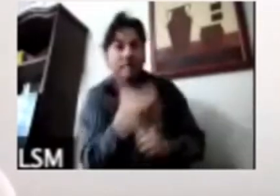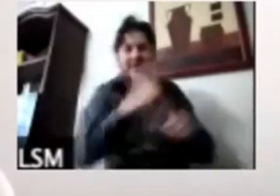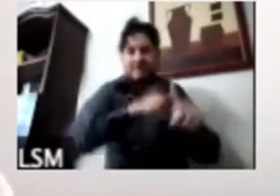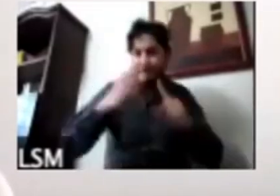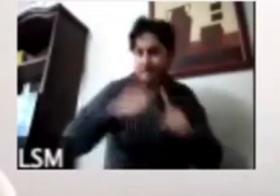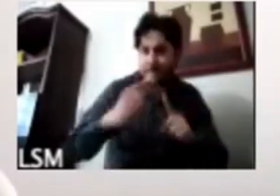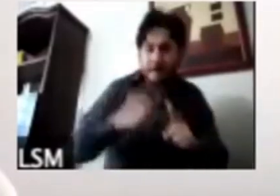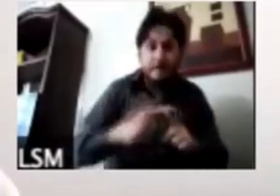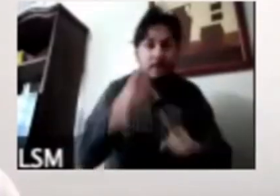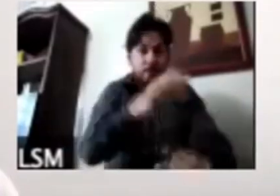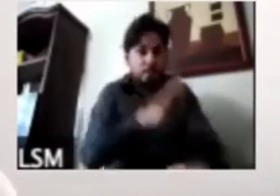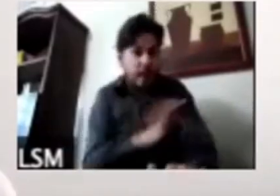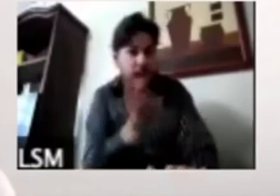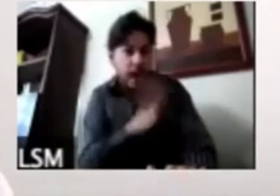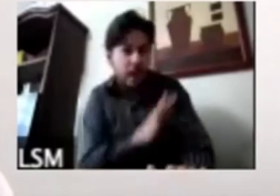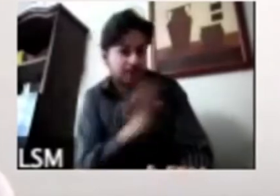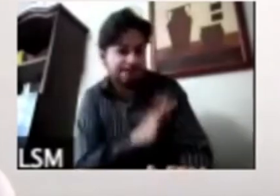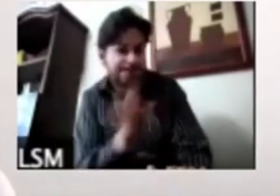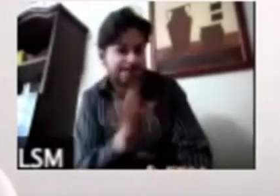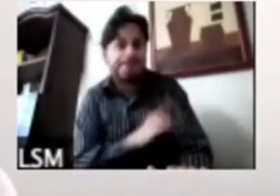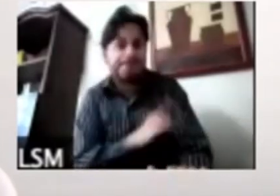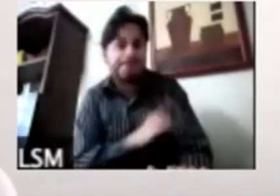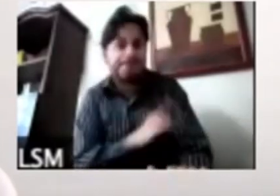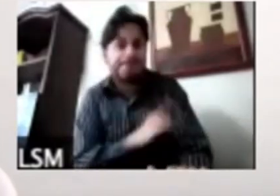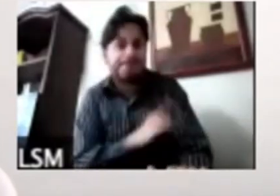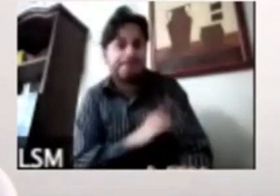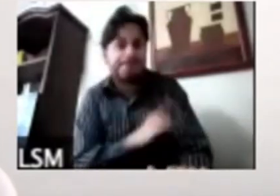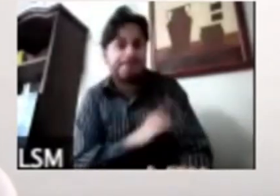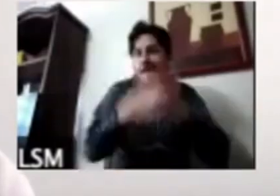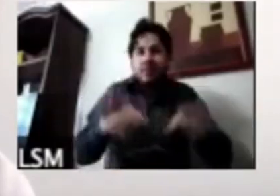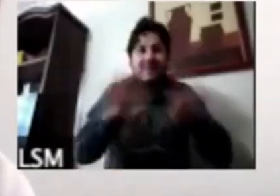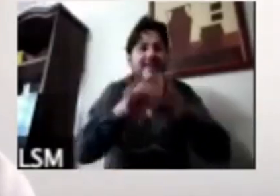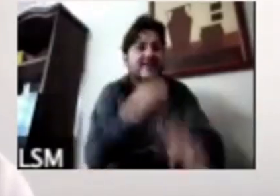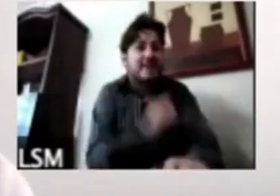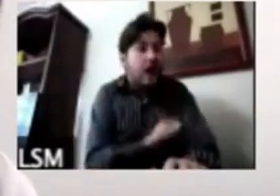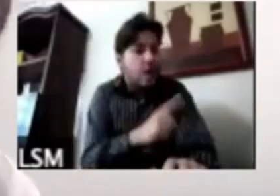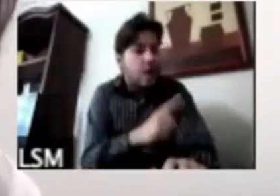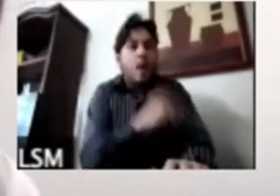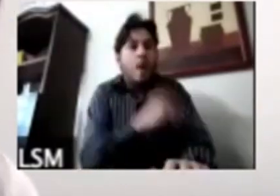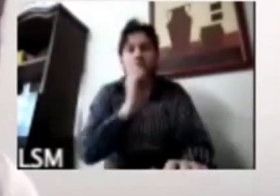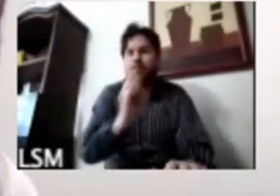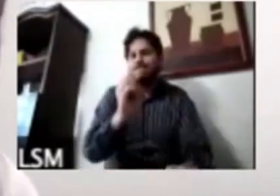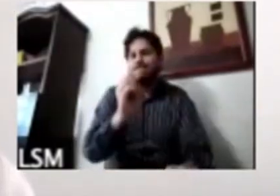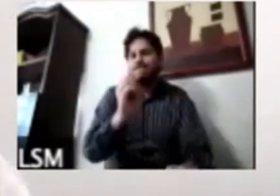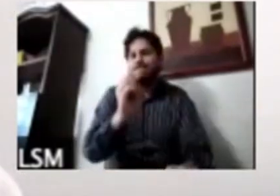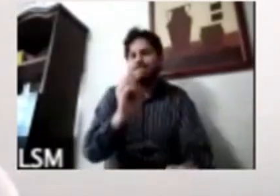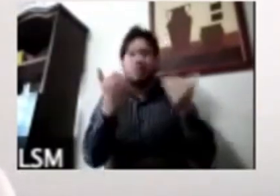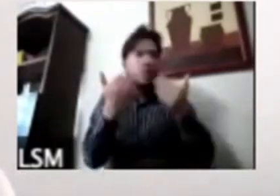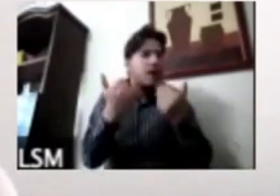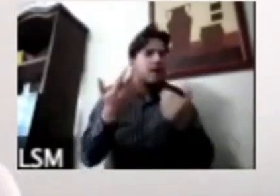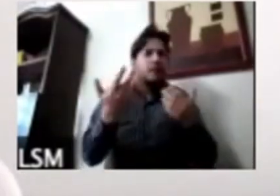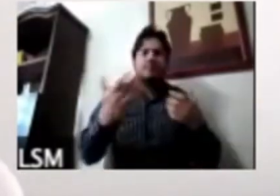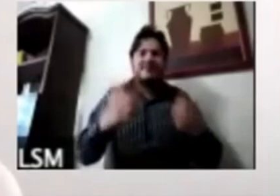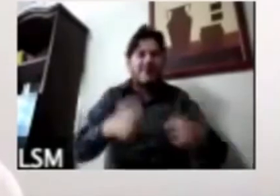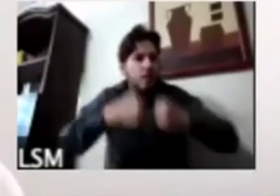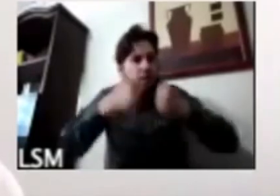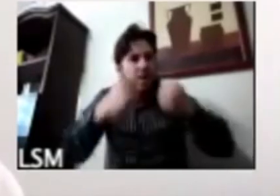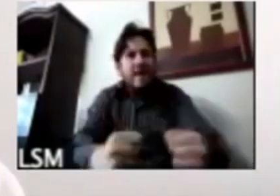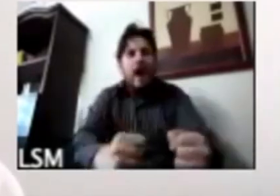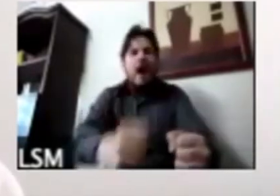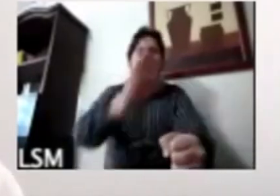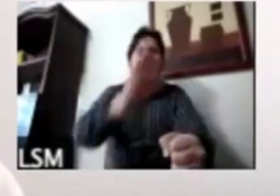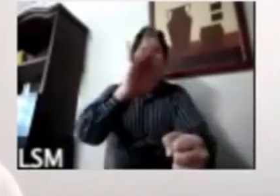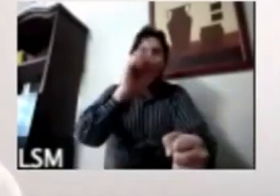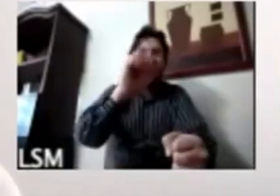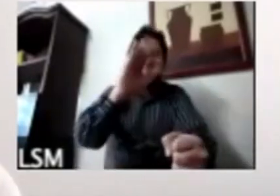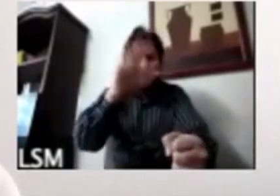por eso arranqué con el tema de inseguridad en temas de seguridad física de nuestra integridad física la gente si está